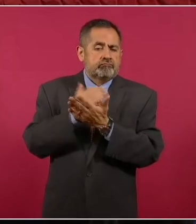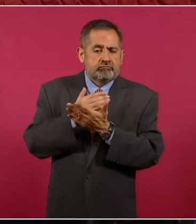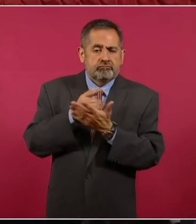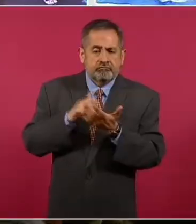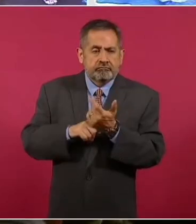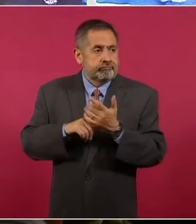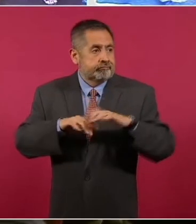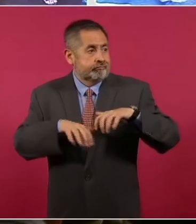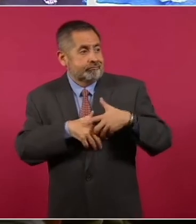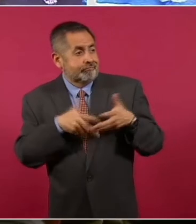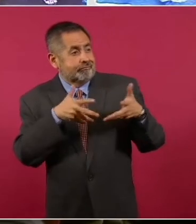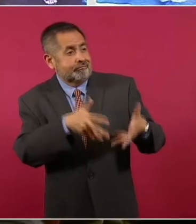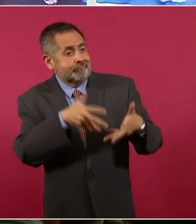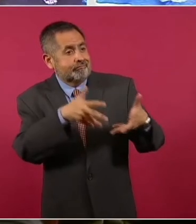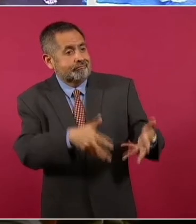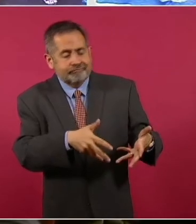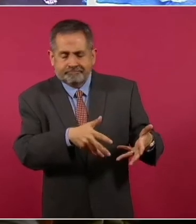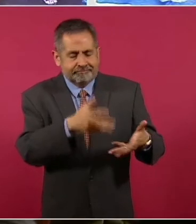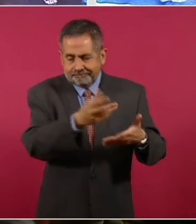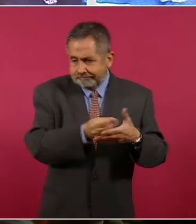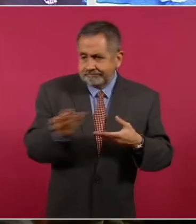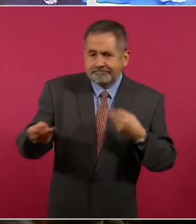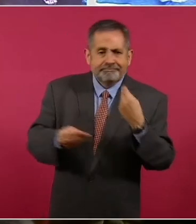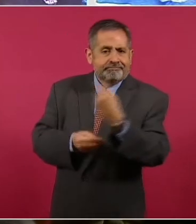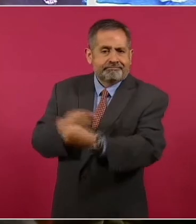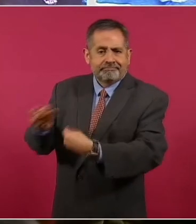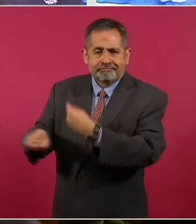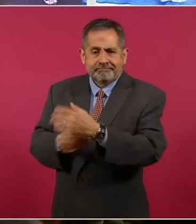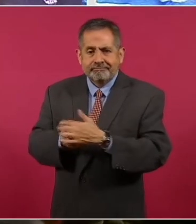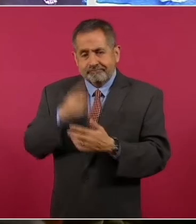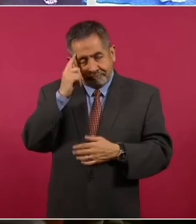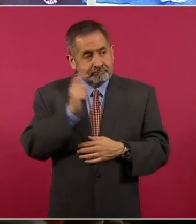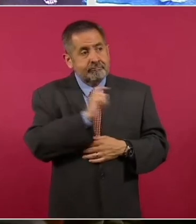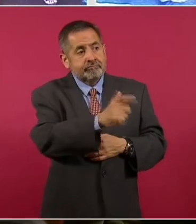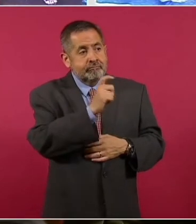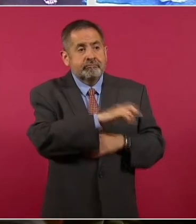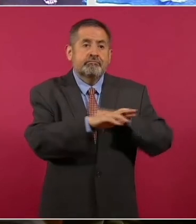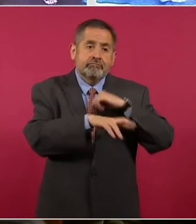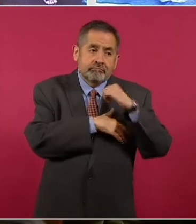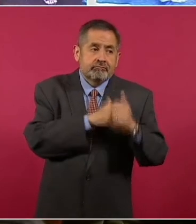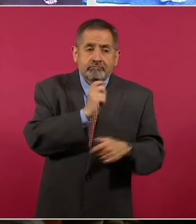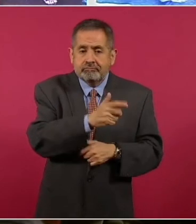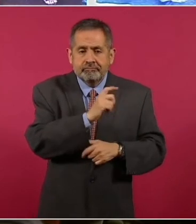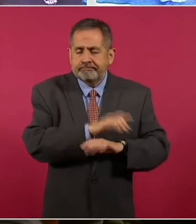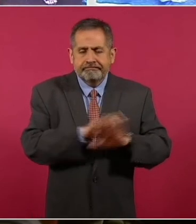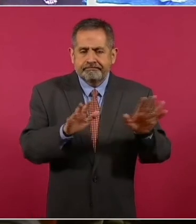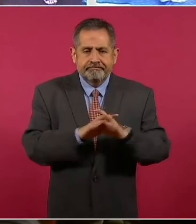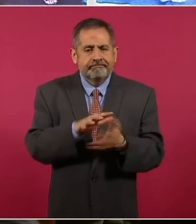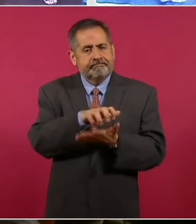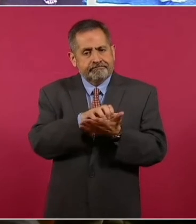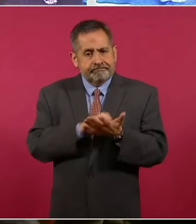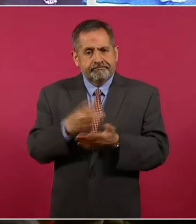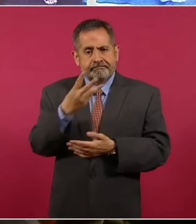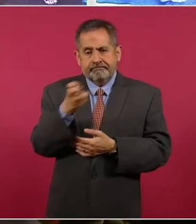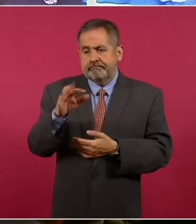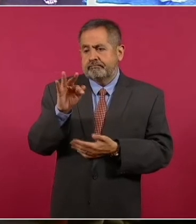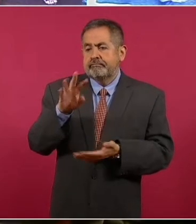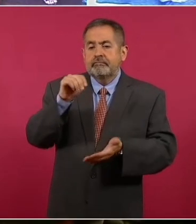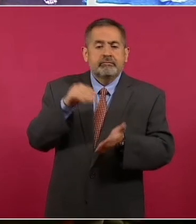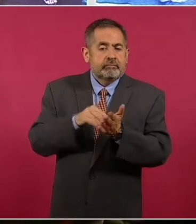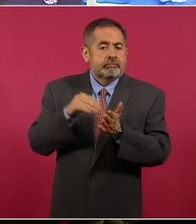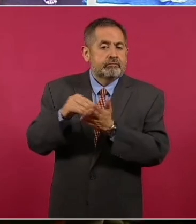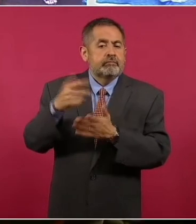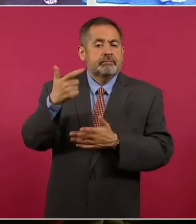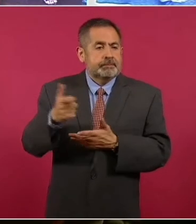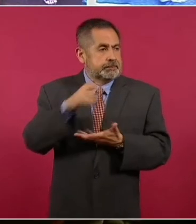el almacenamiento, en la contratación de bodegas y de traspatios de 349 millones de pesos. Esto